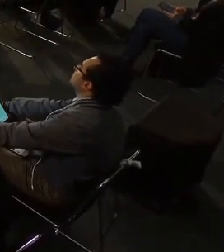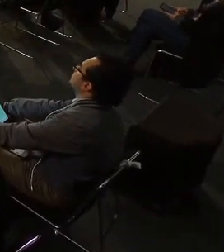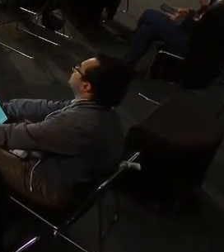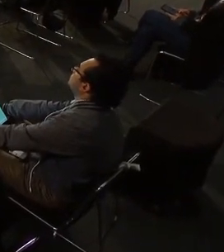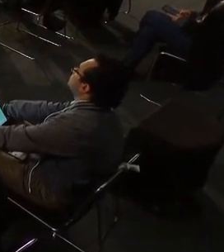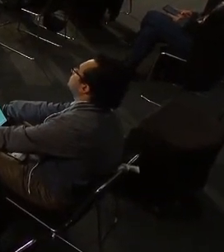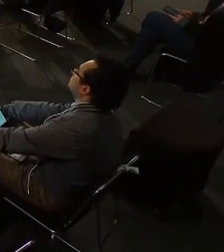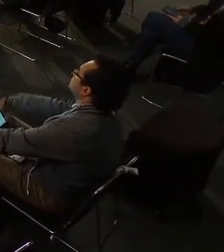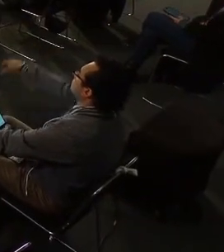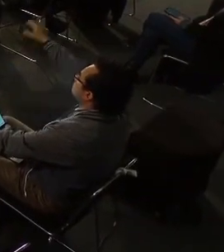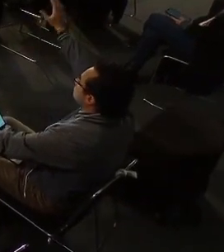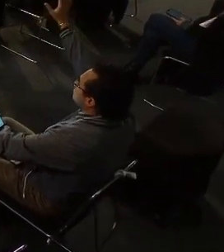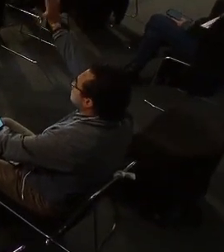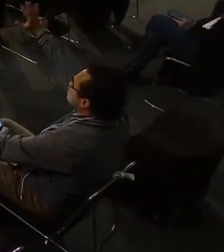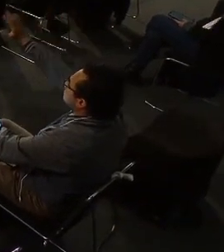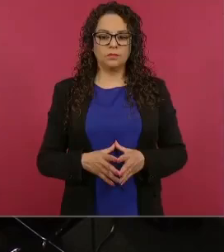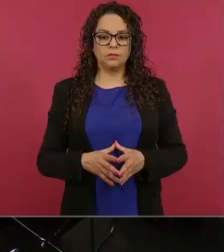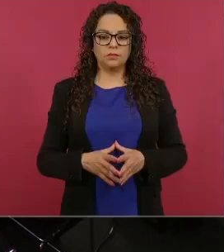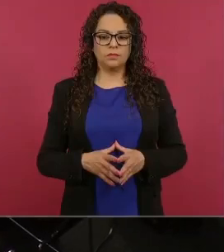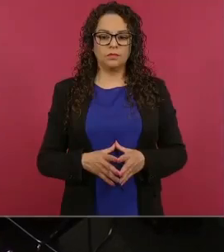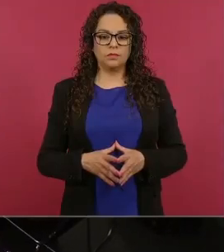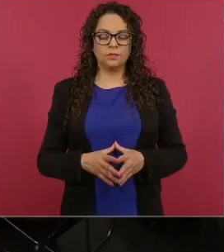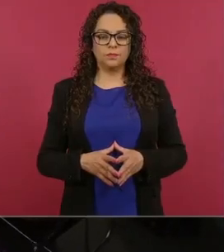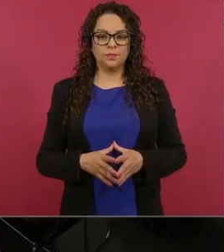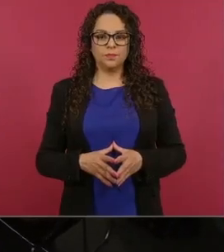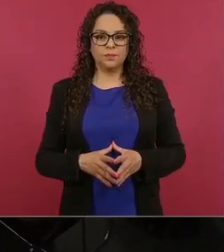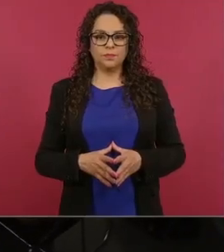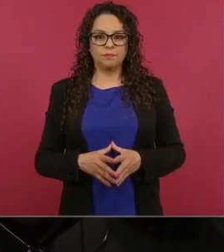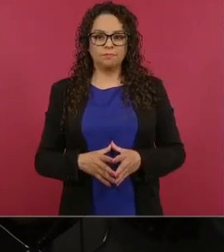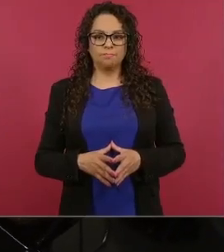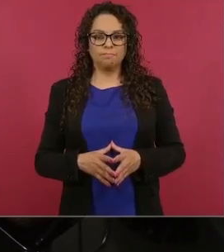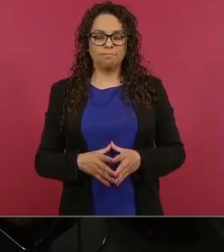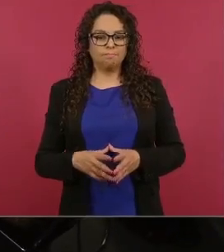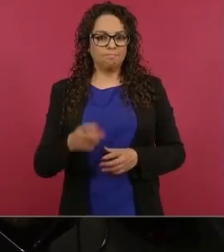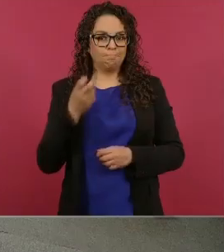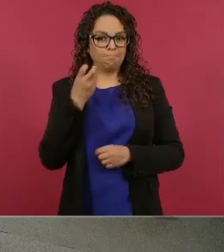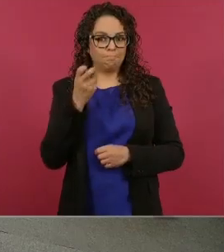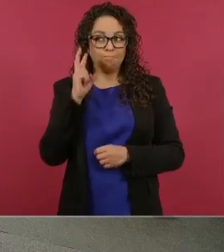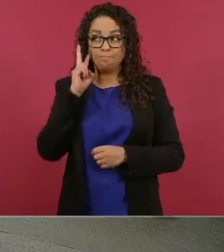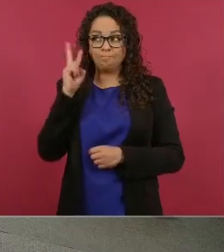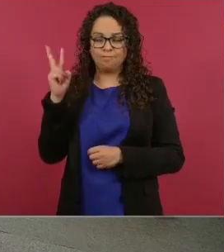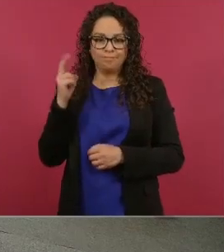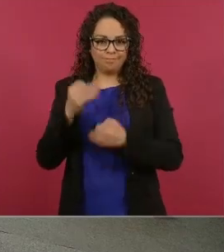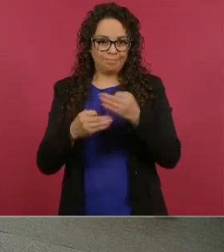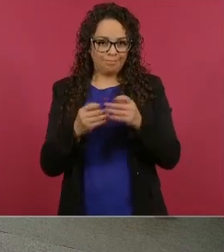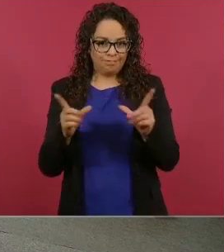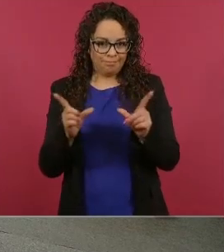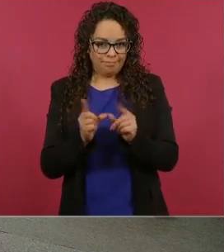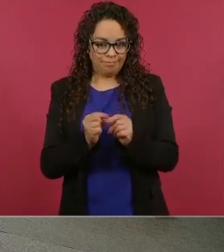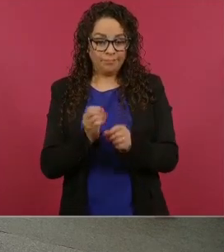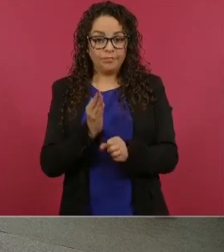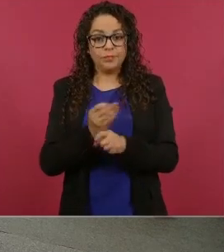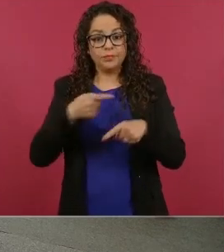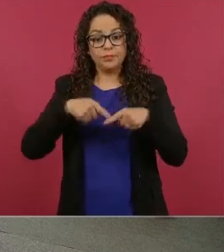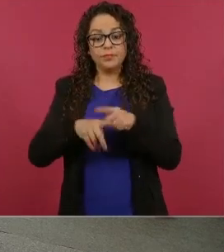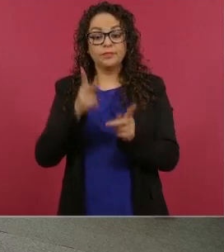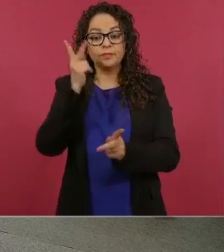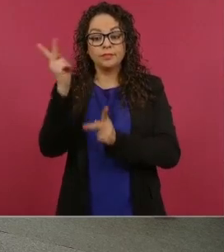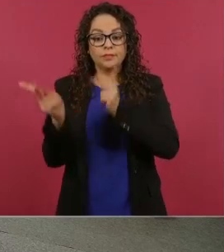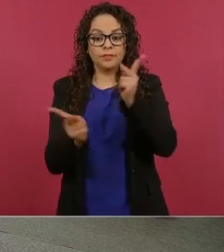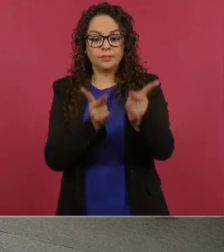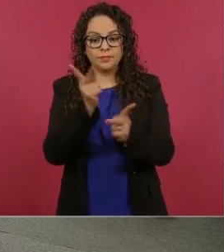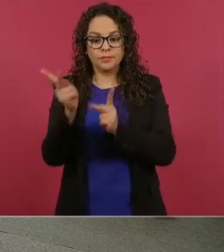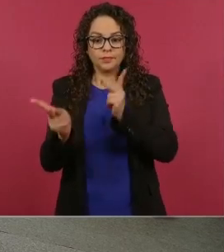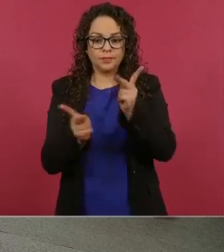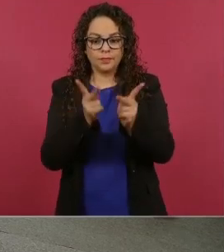Gracias. Pues esto es. Vamos a las preguntas. Empezamos ahí.